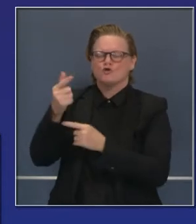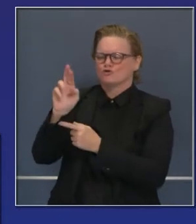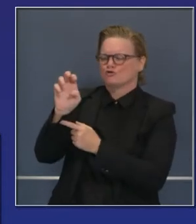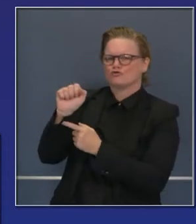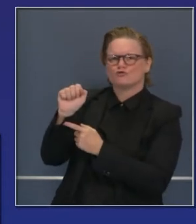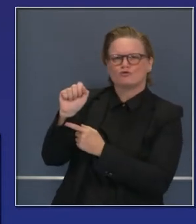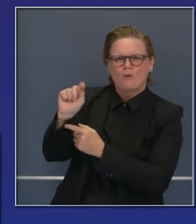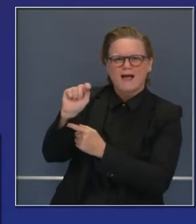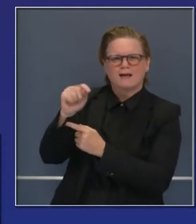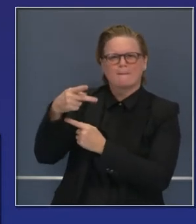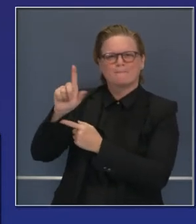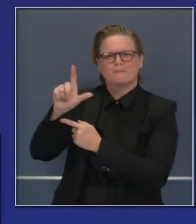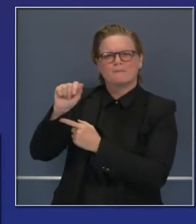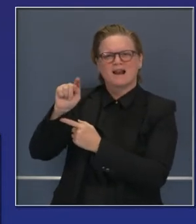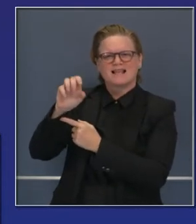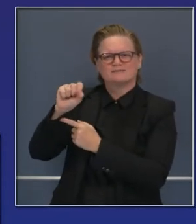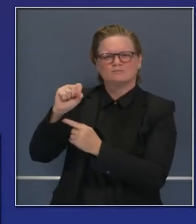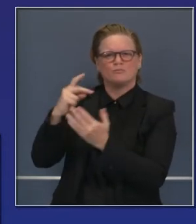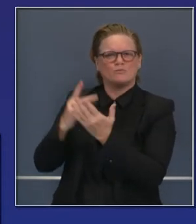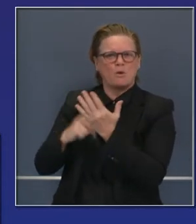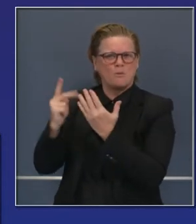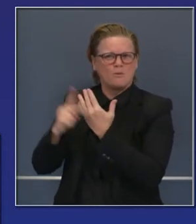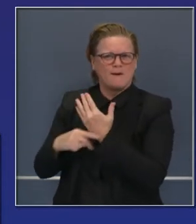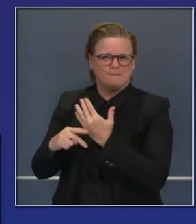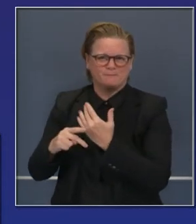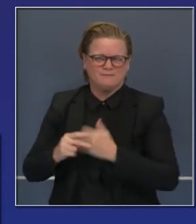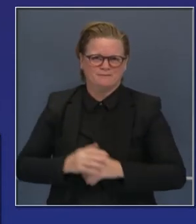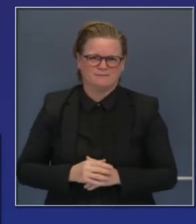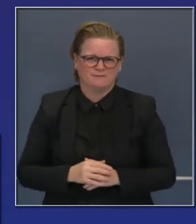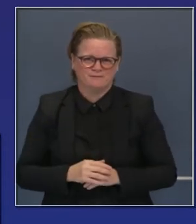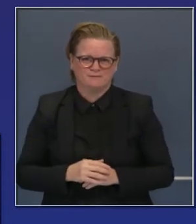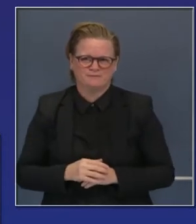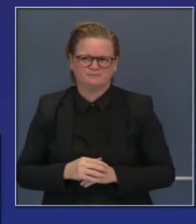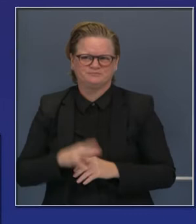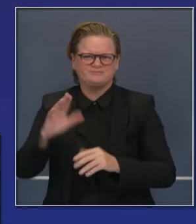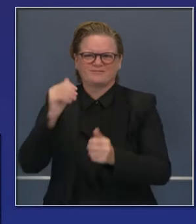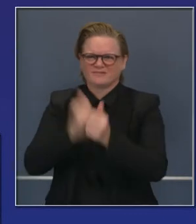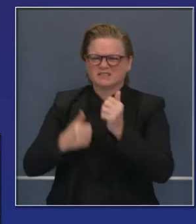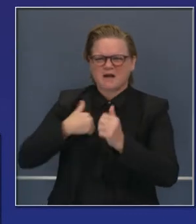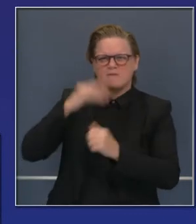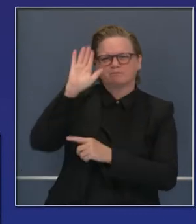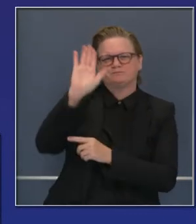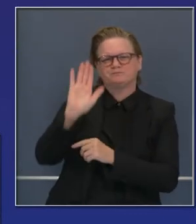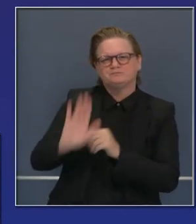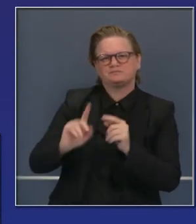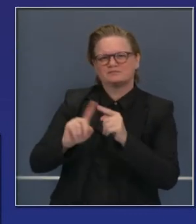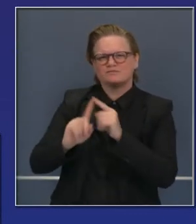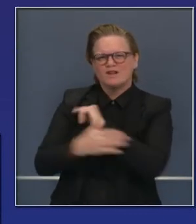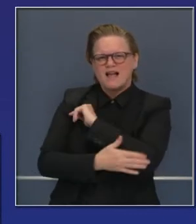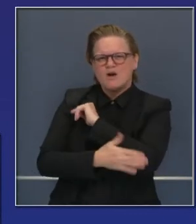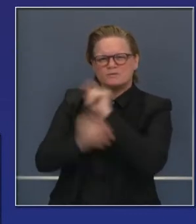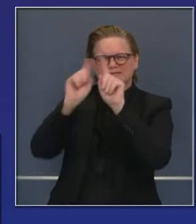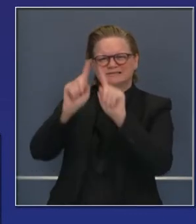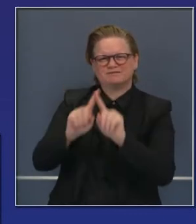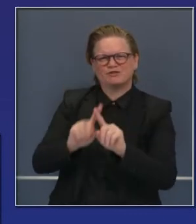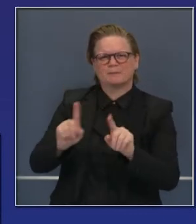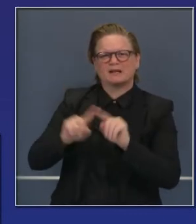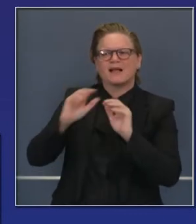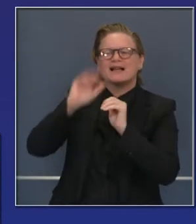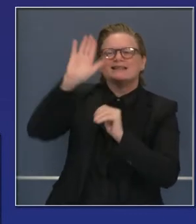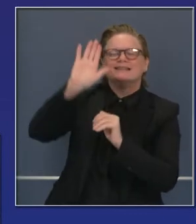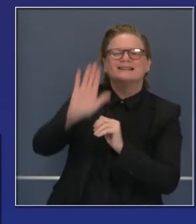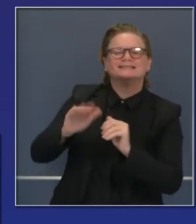píldora dorada, no es perfecta. Reconozco que tiene limitaciones. Cada condado hace las cosas de forma distinta.